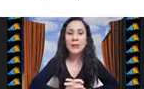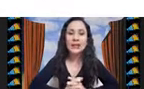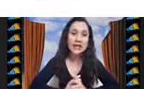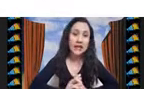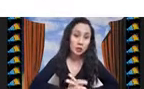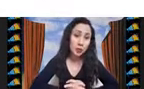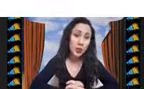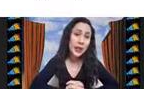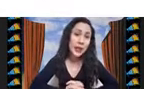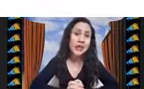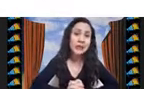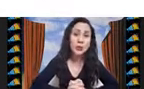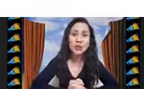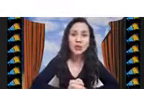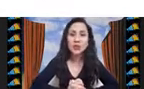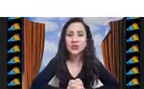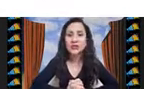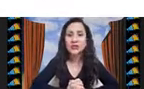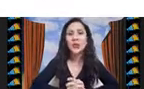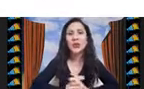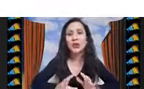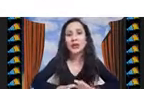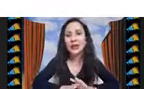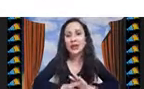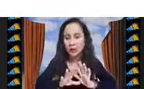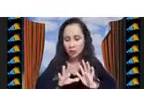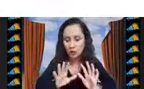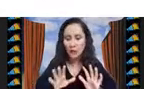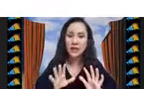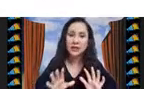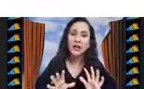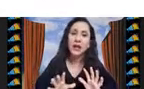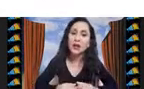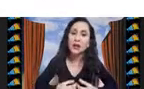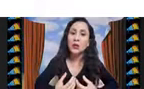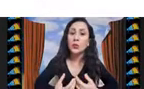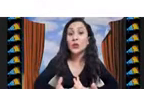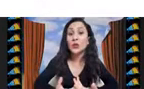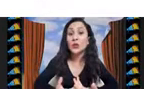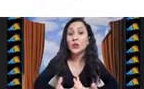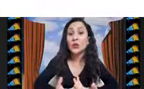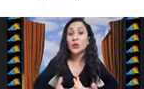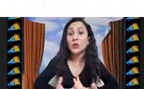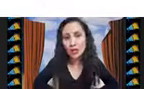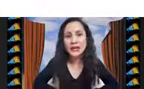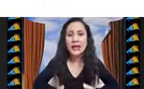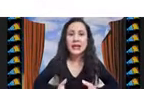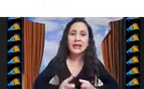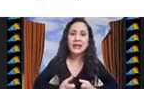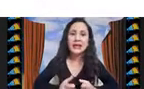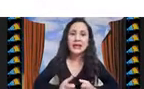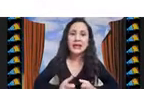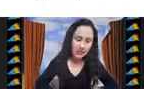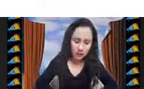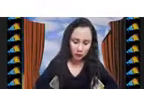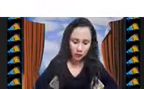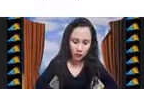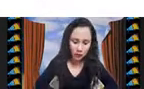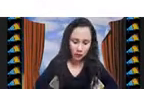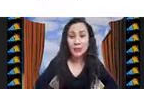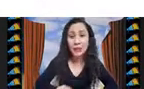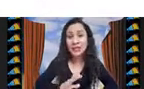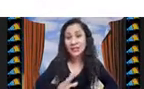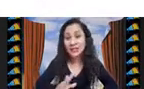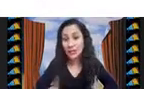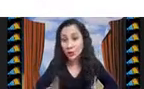de forma matemática estos problemas, podemos decir, bueno, que normalmente tenemos una función que esa